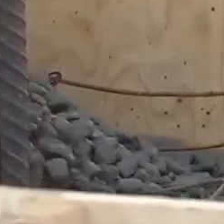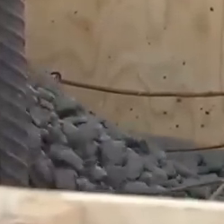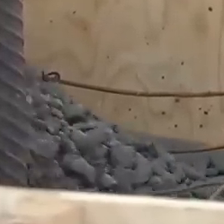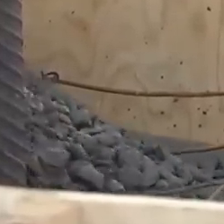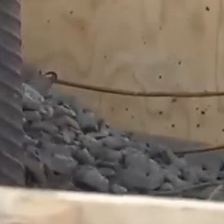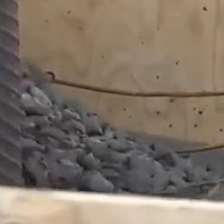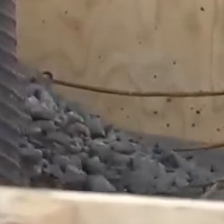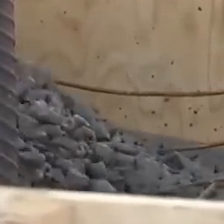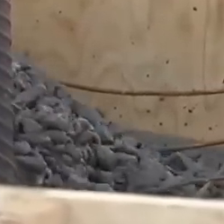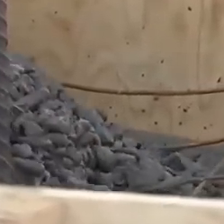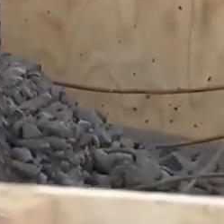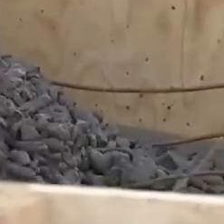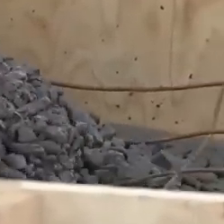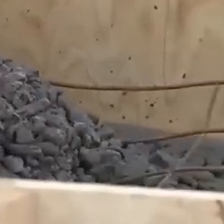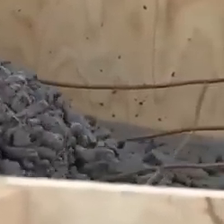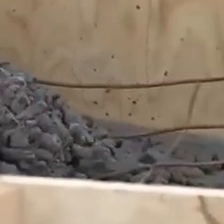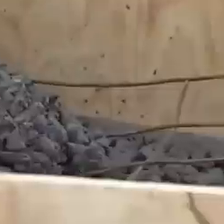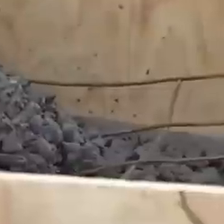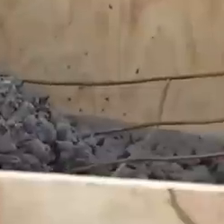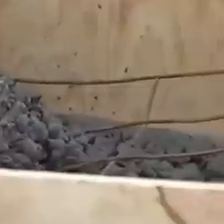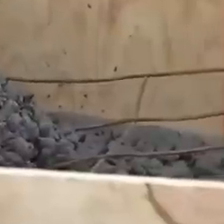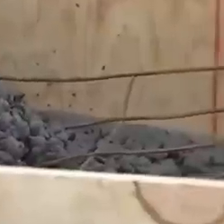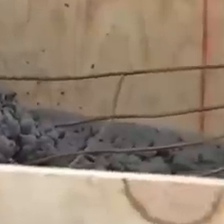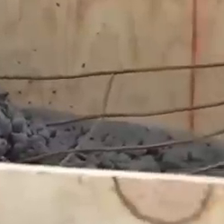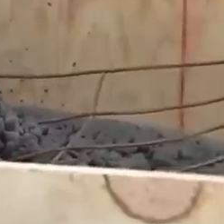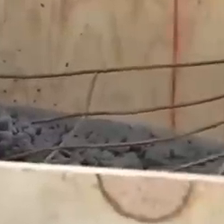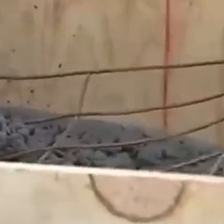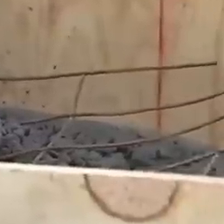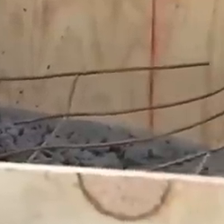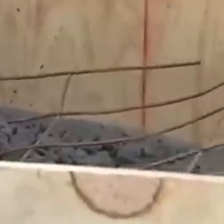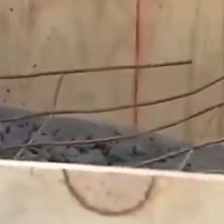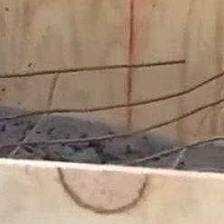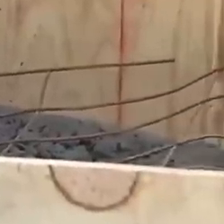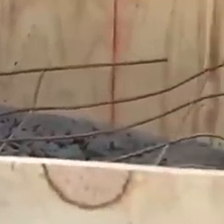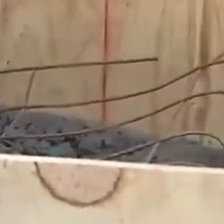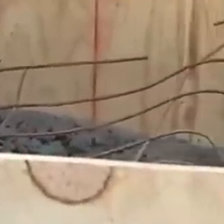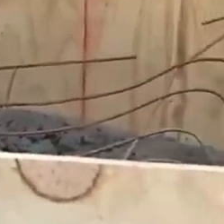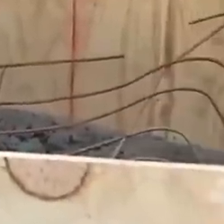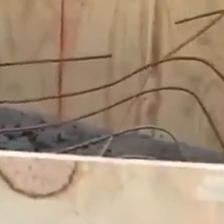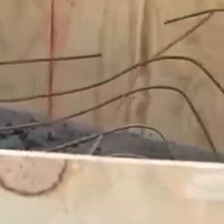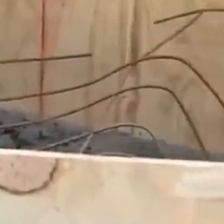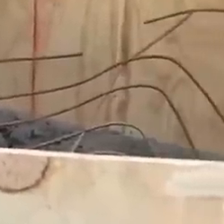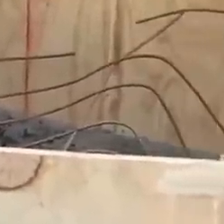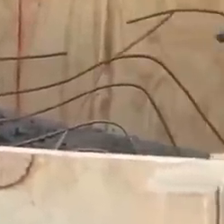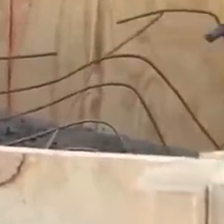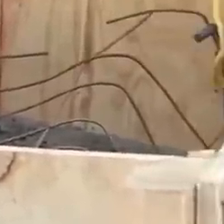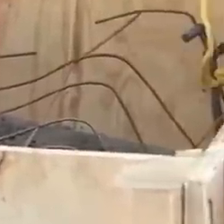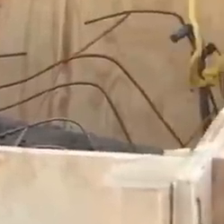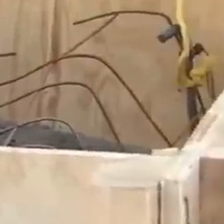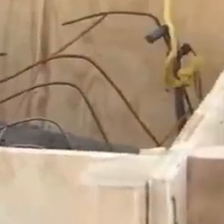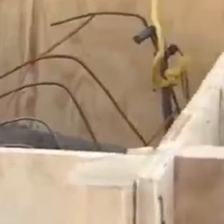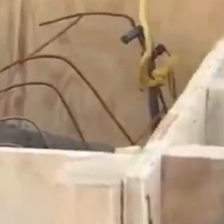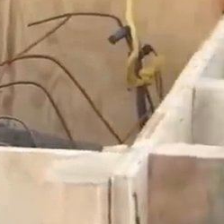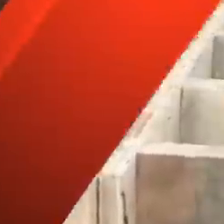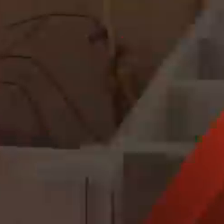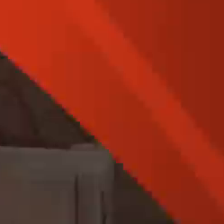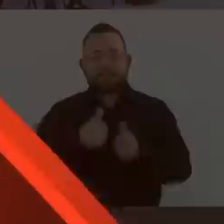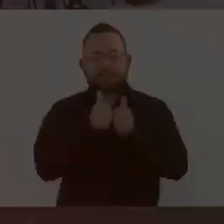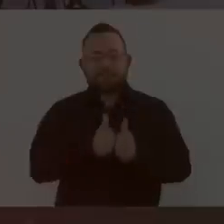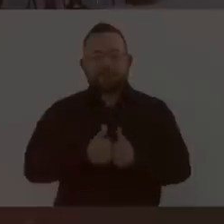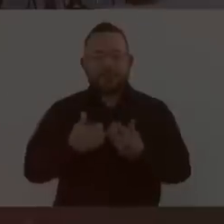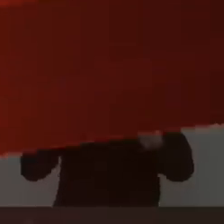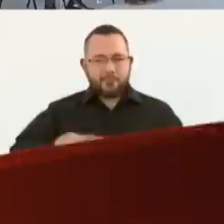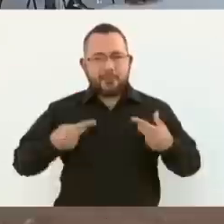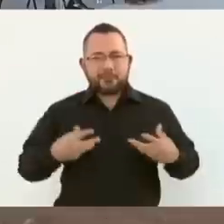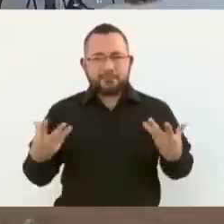en presidio! Y ahora,